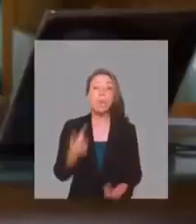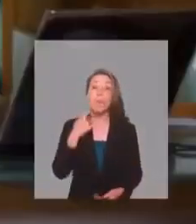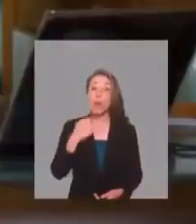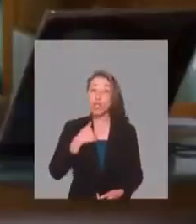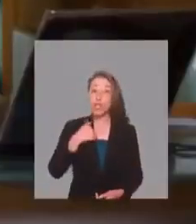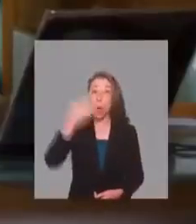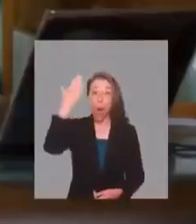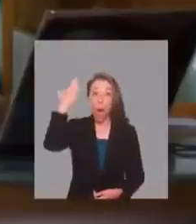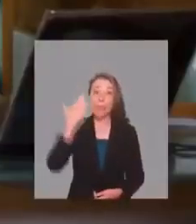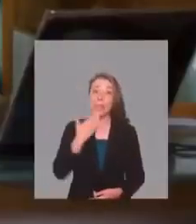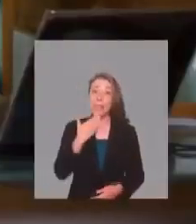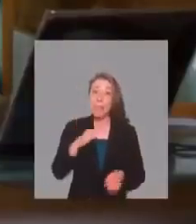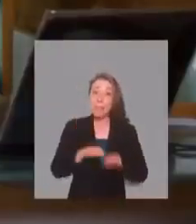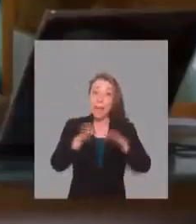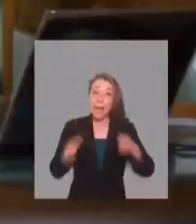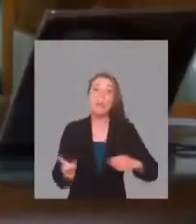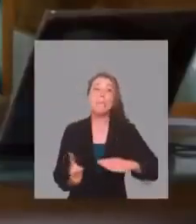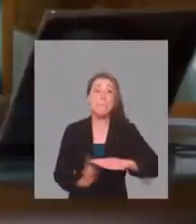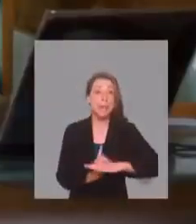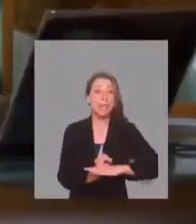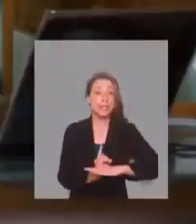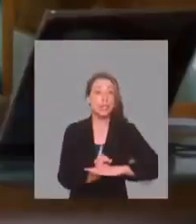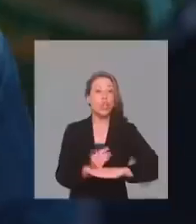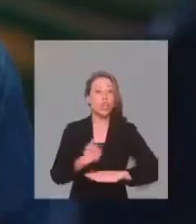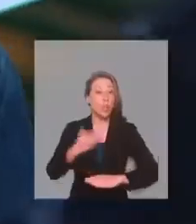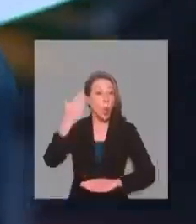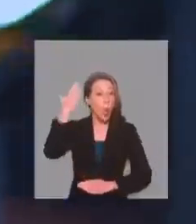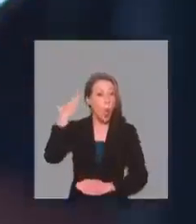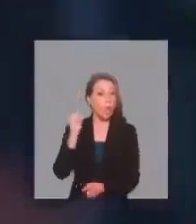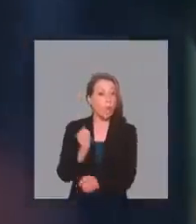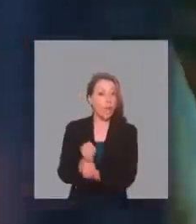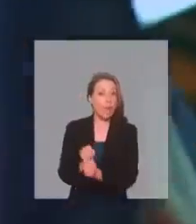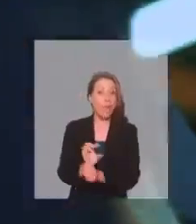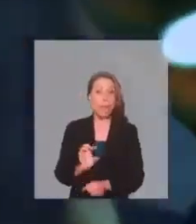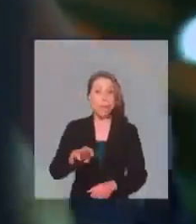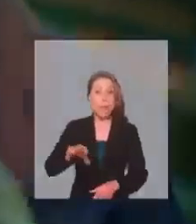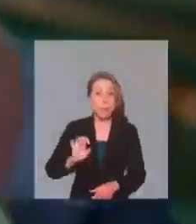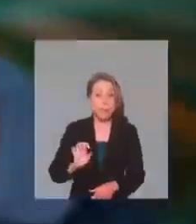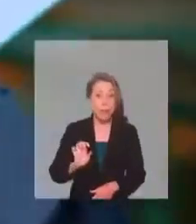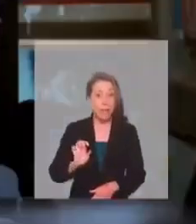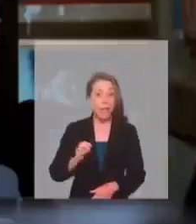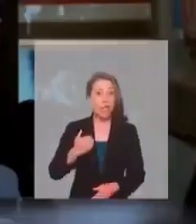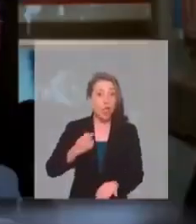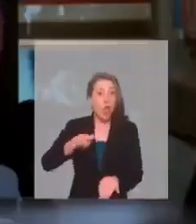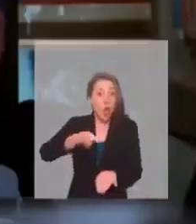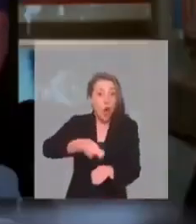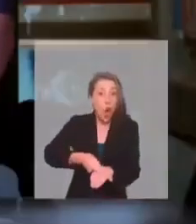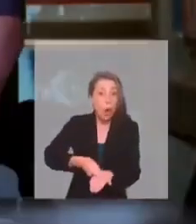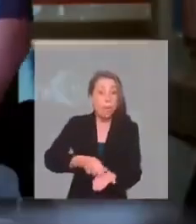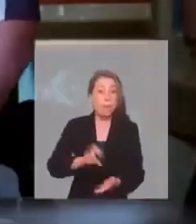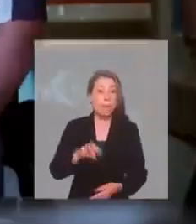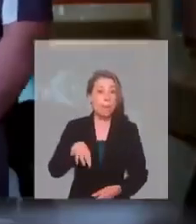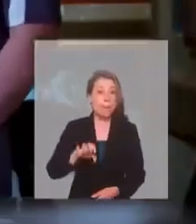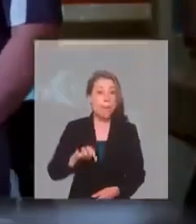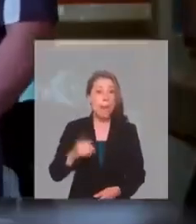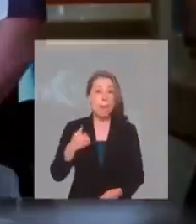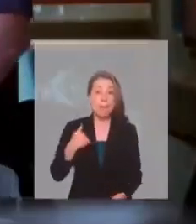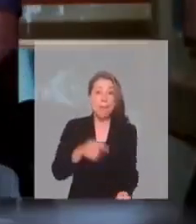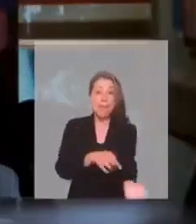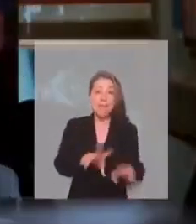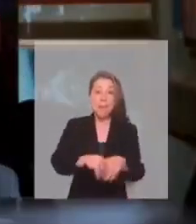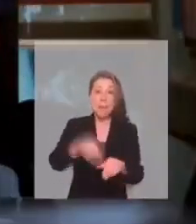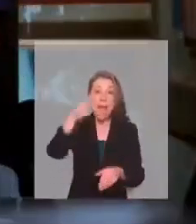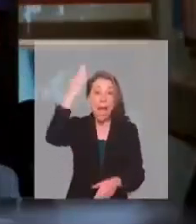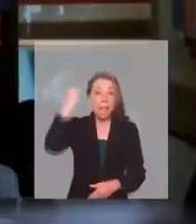por qué? Porque yo también estuve a este lado del mesón. Me tocó trabajar en una pyme, compro en una pyme,